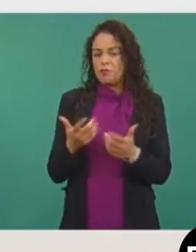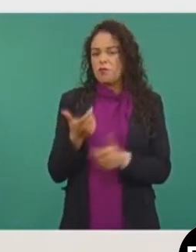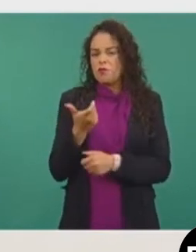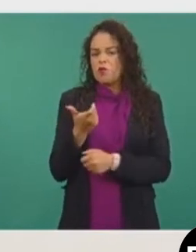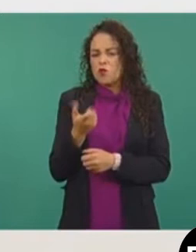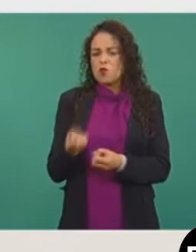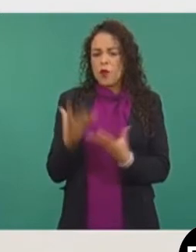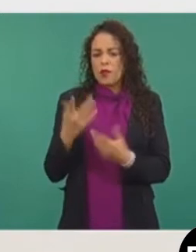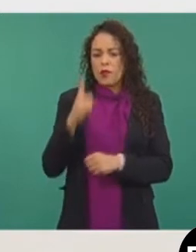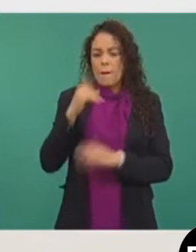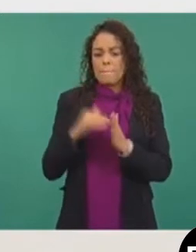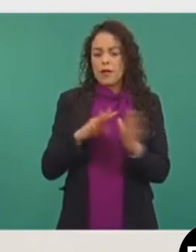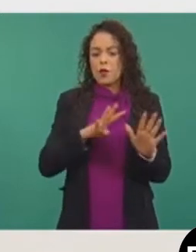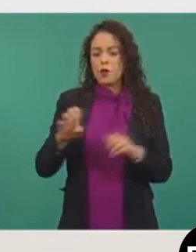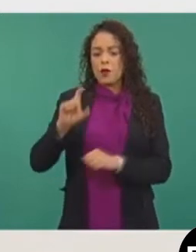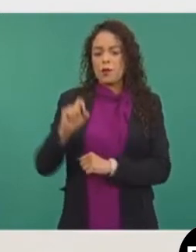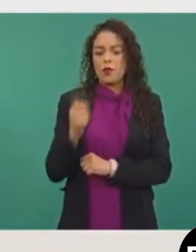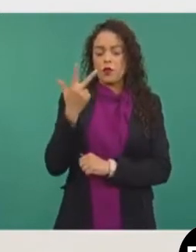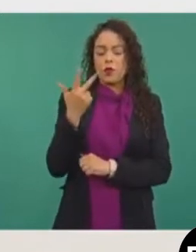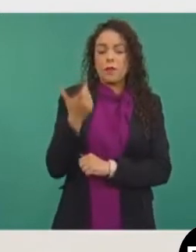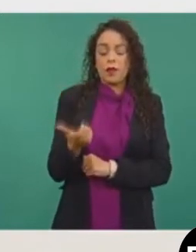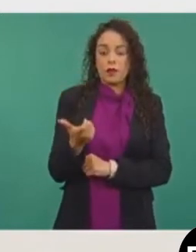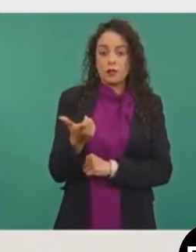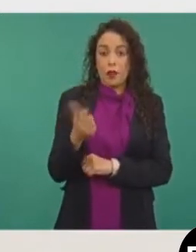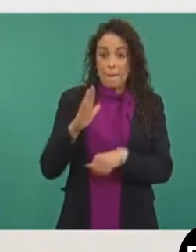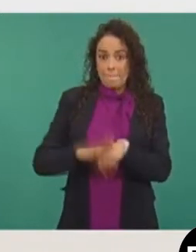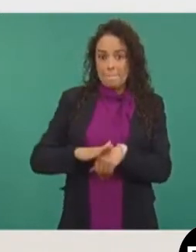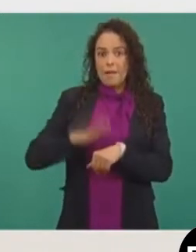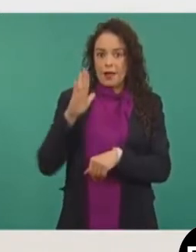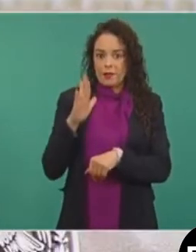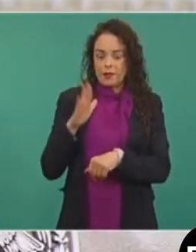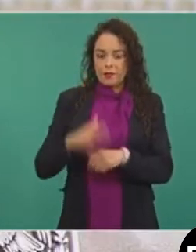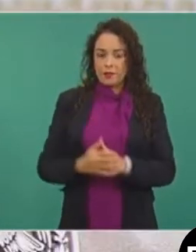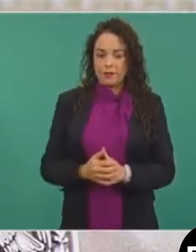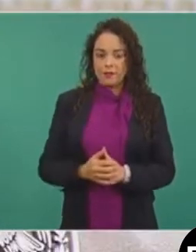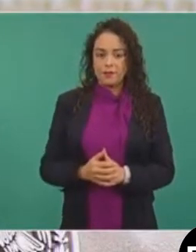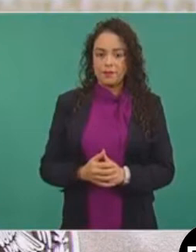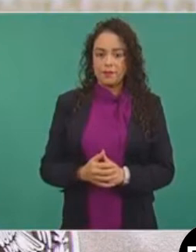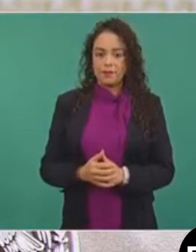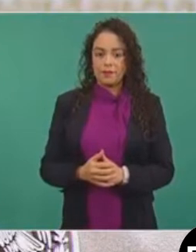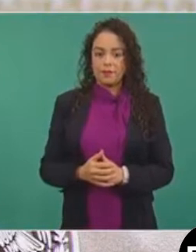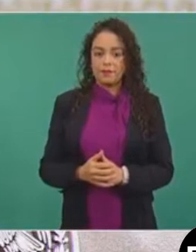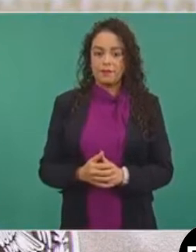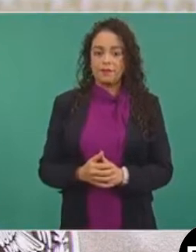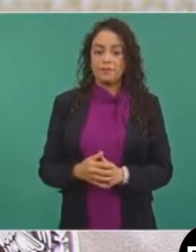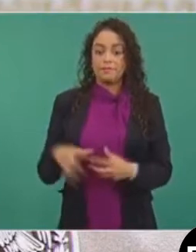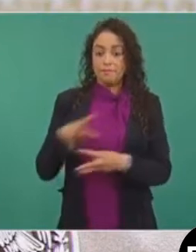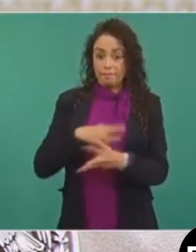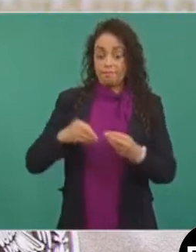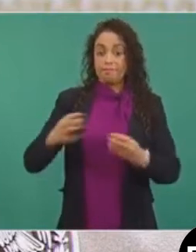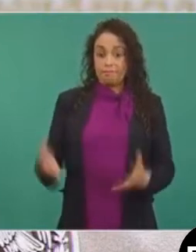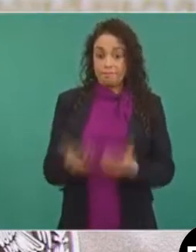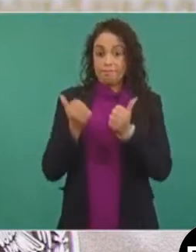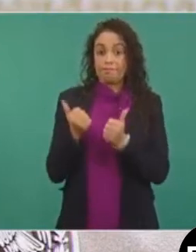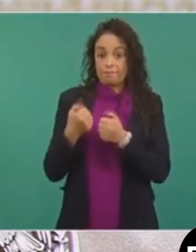428 pesos adicionales. Es una recuperación, en el caso de la zona